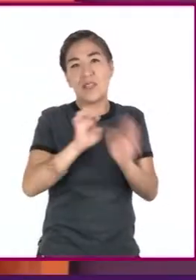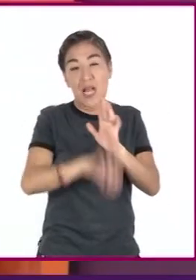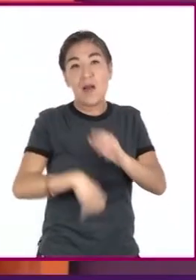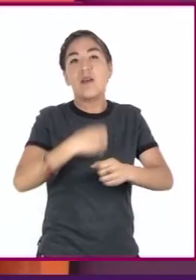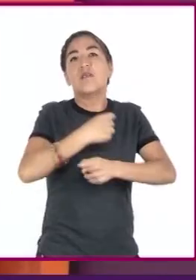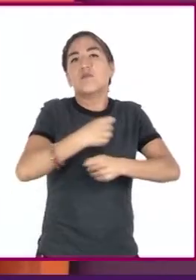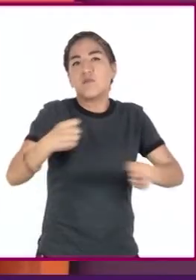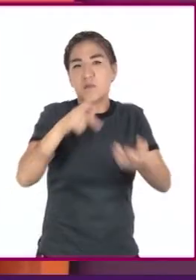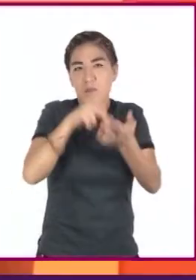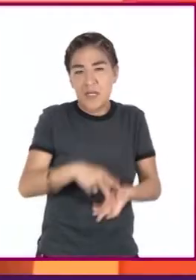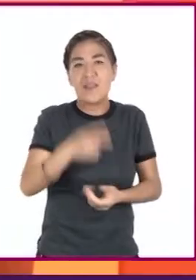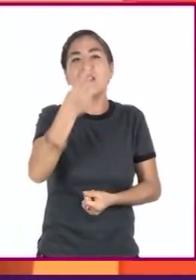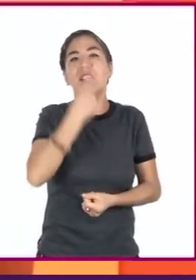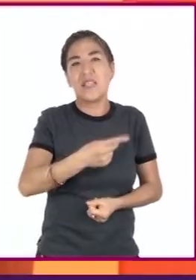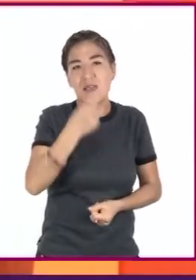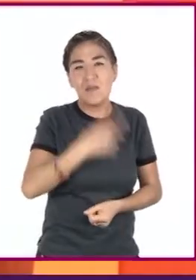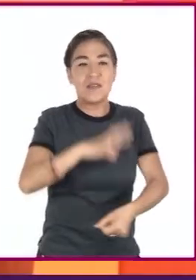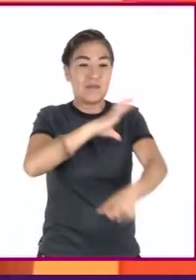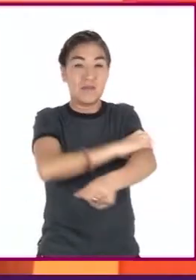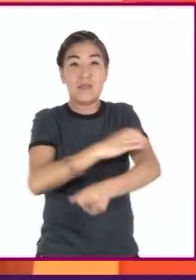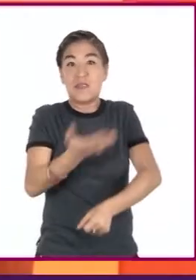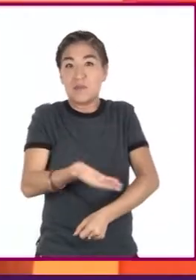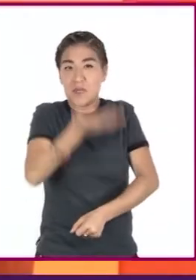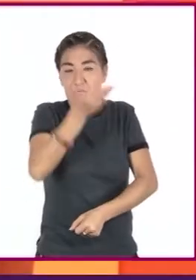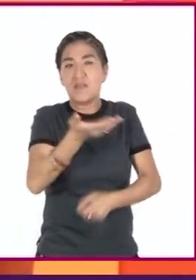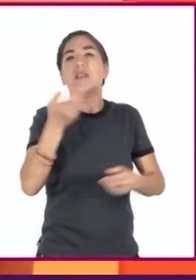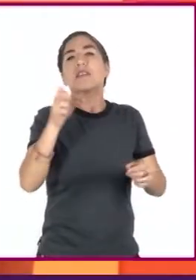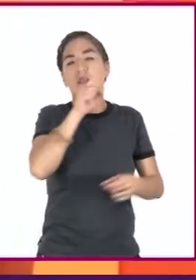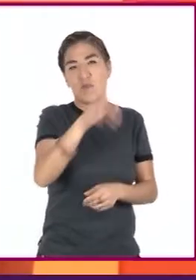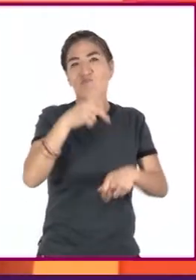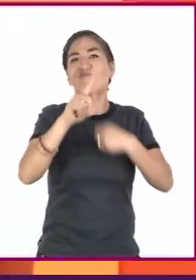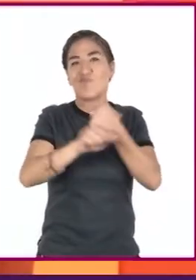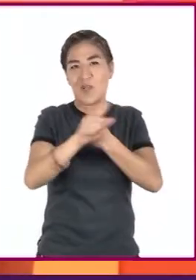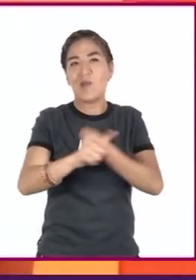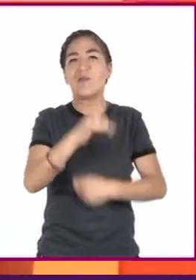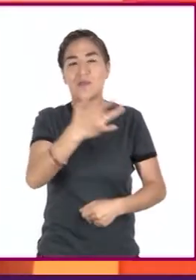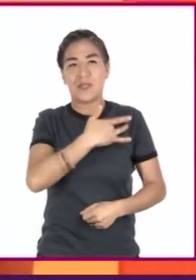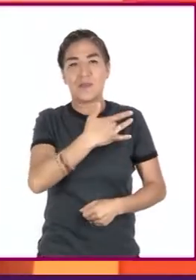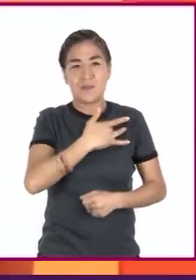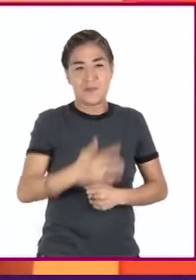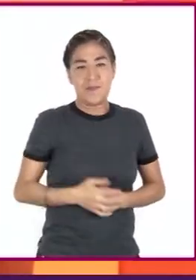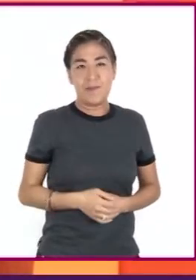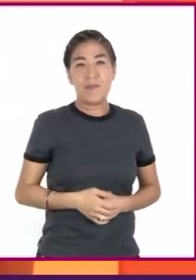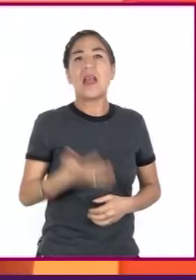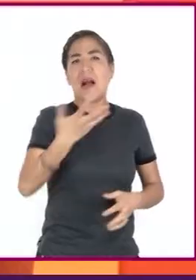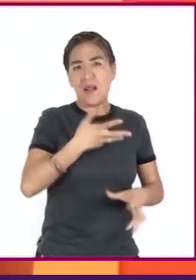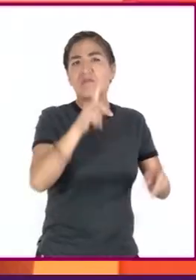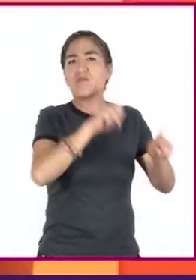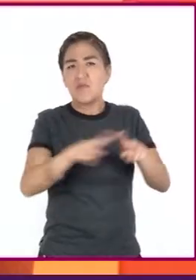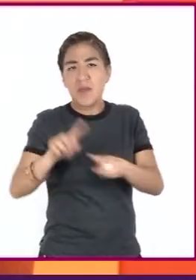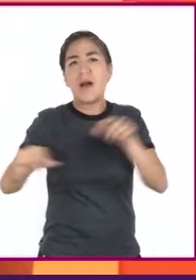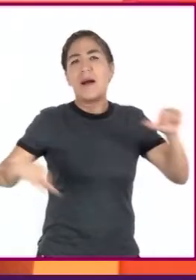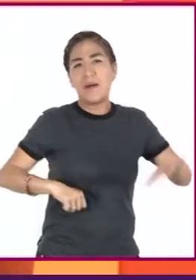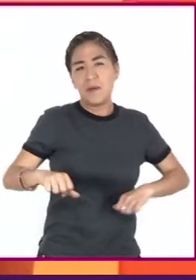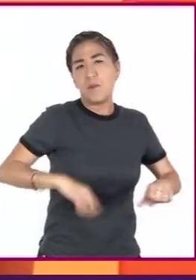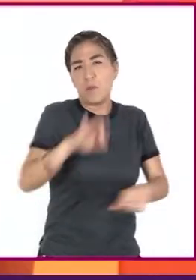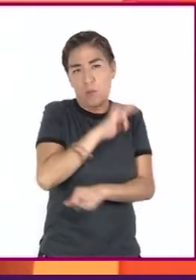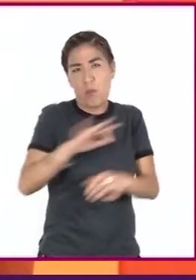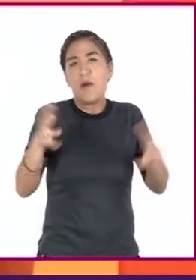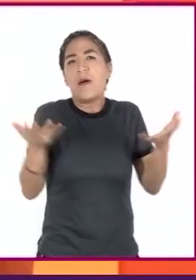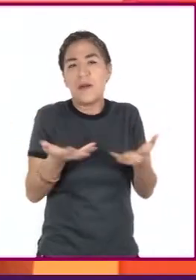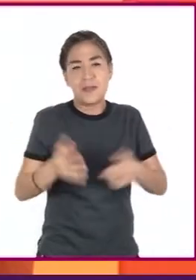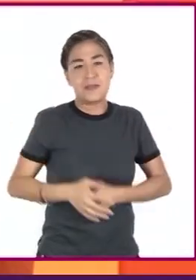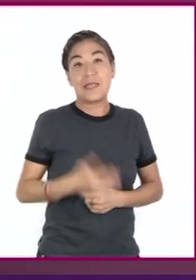la obesidad, la diabetes, la hipertensión o problemas del corazón. Existen diversas actividades que podemos realizar